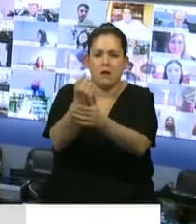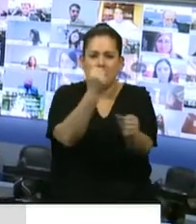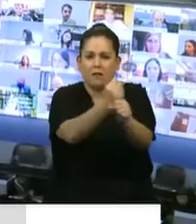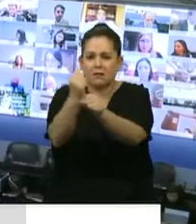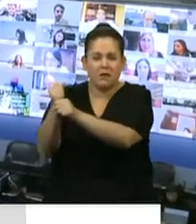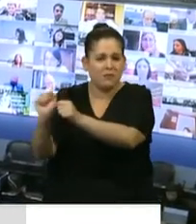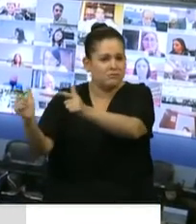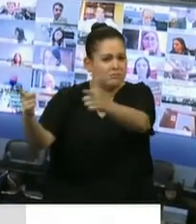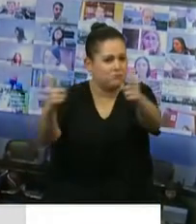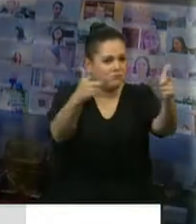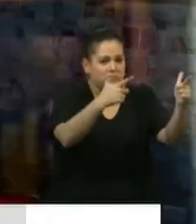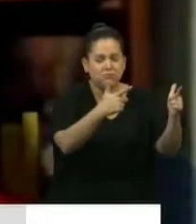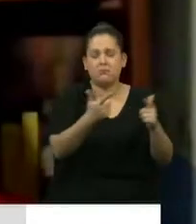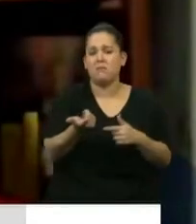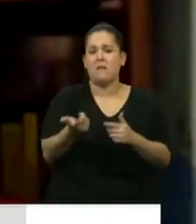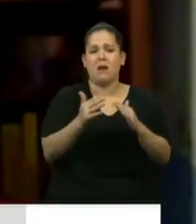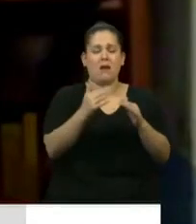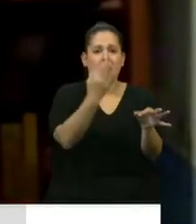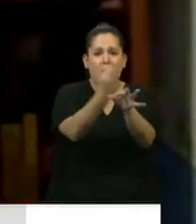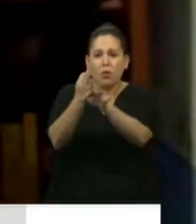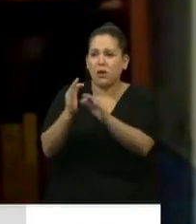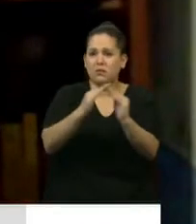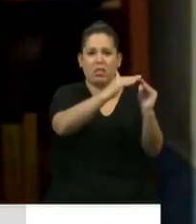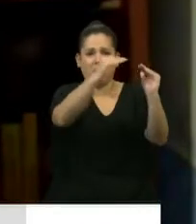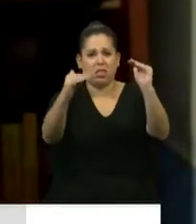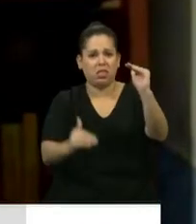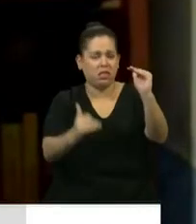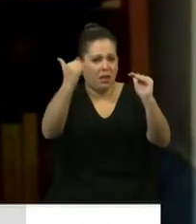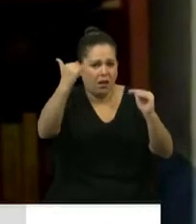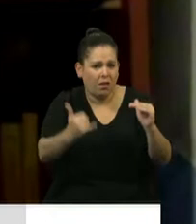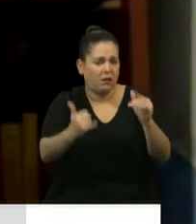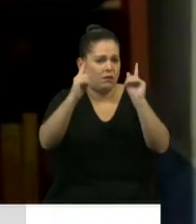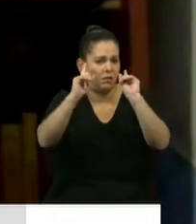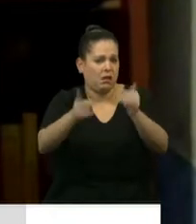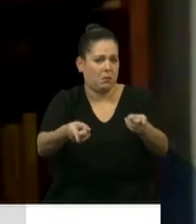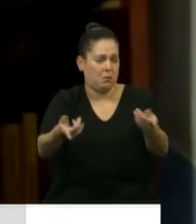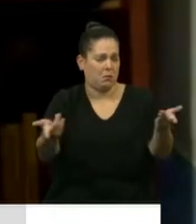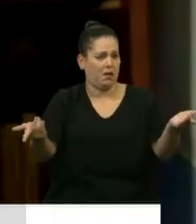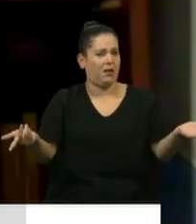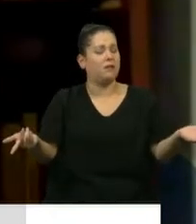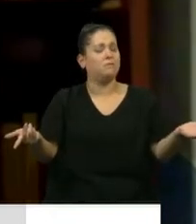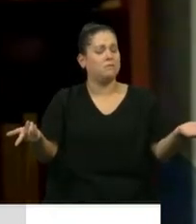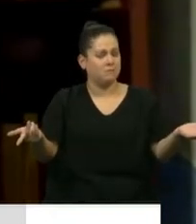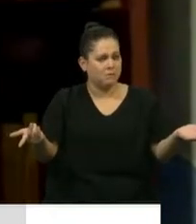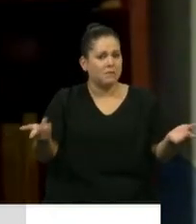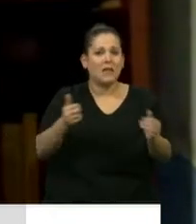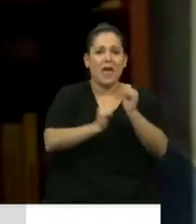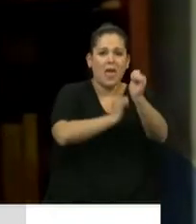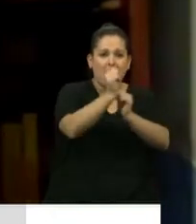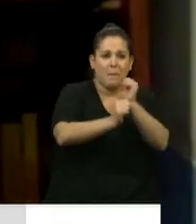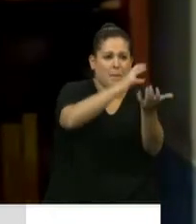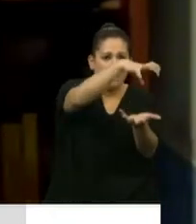desigualdad educativa inimaginable, de quiebre de empresas,